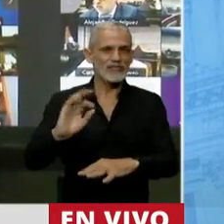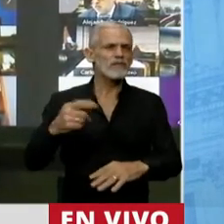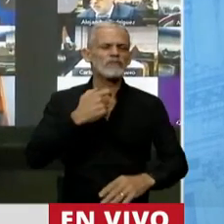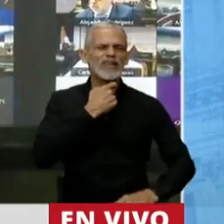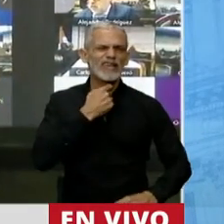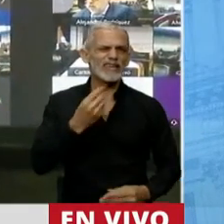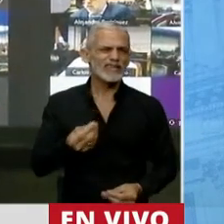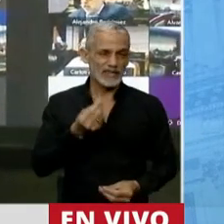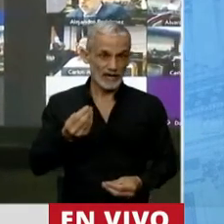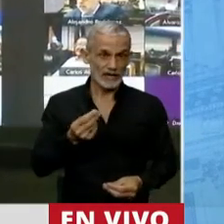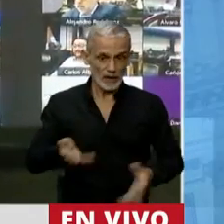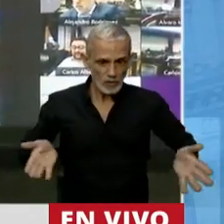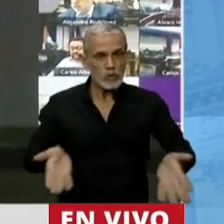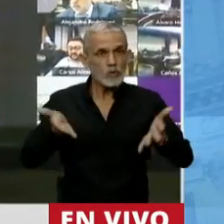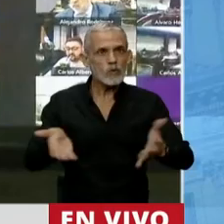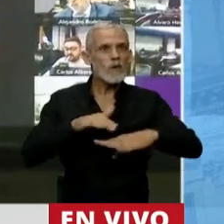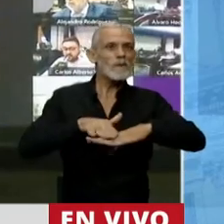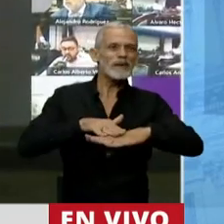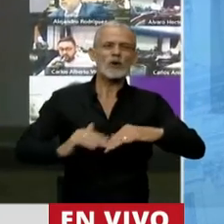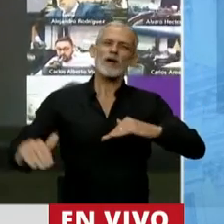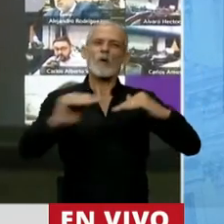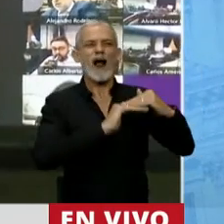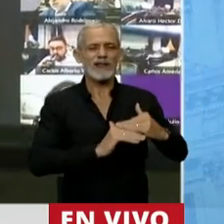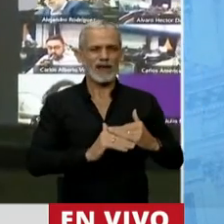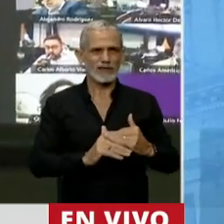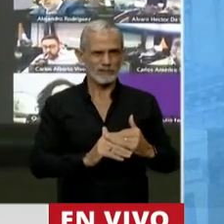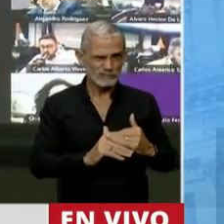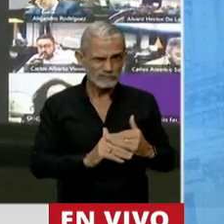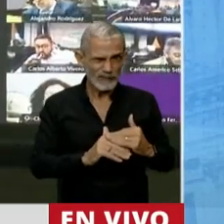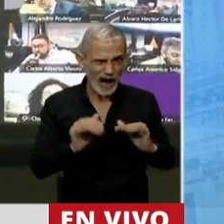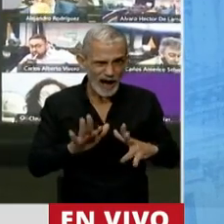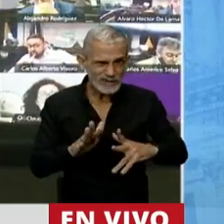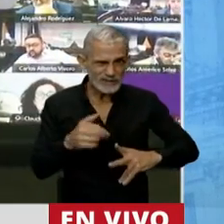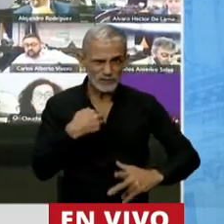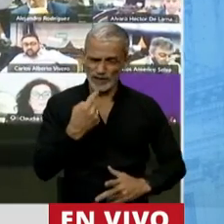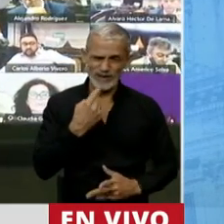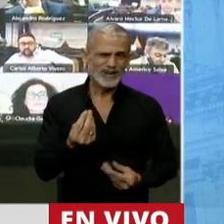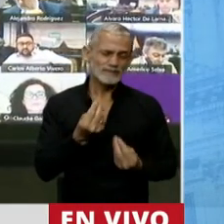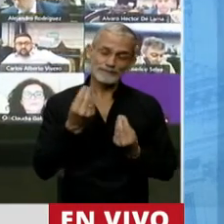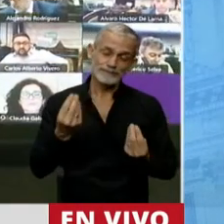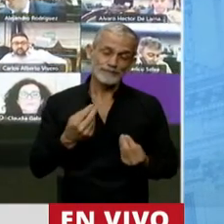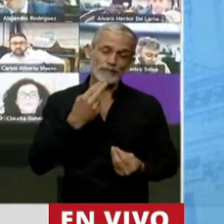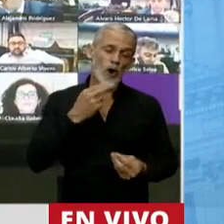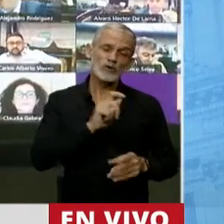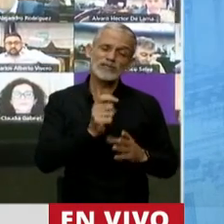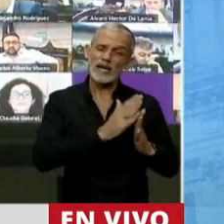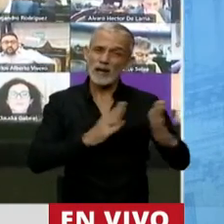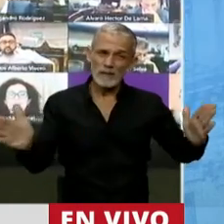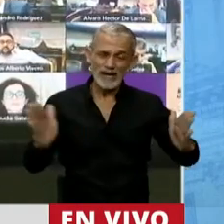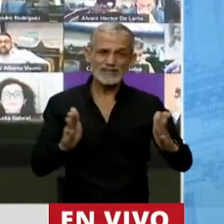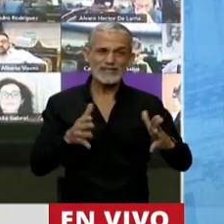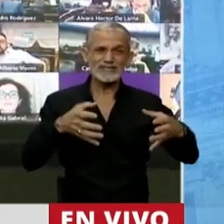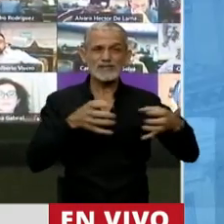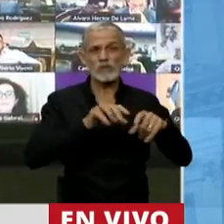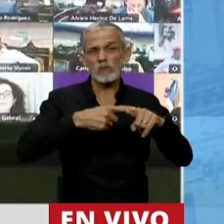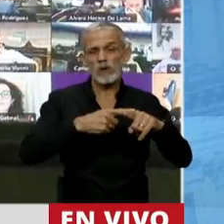es generar un piso de igualdad. No les tengo que decir que hace 11 meses es el frente de